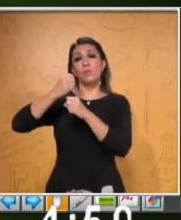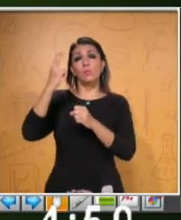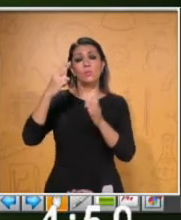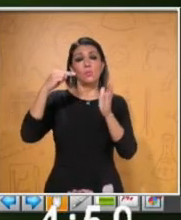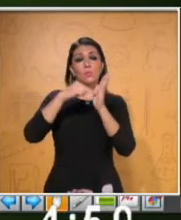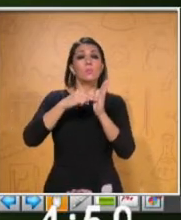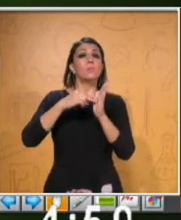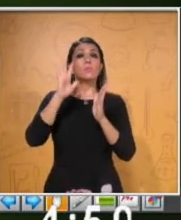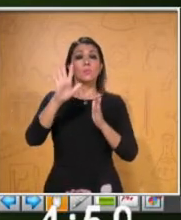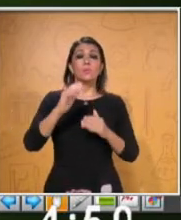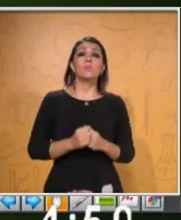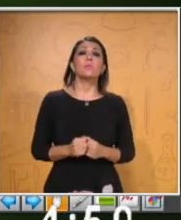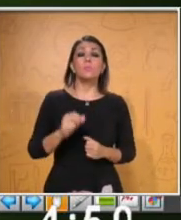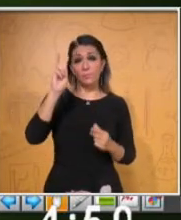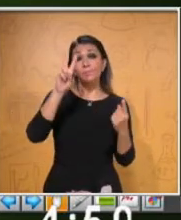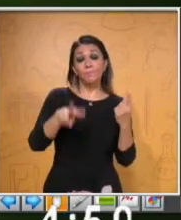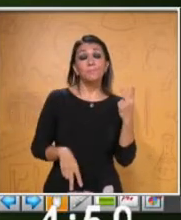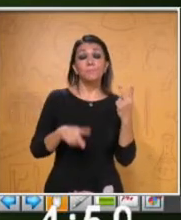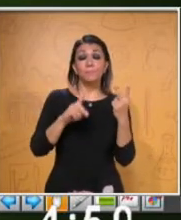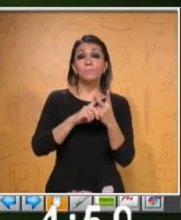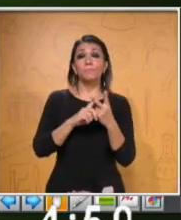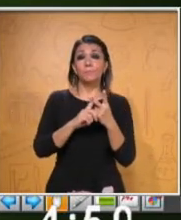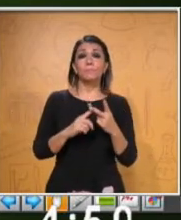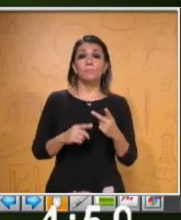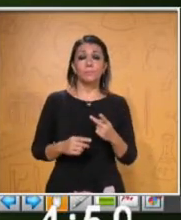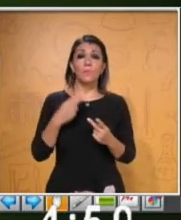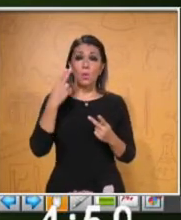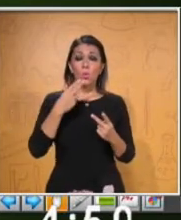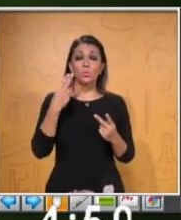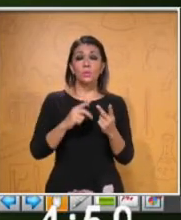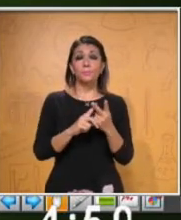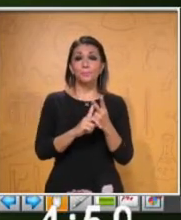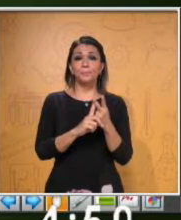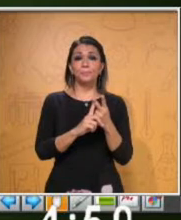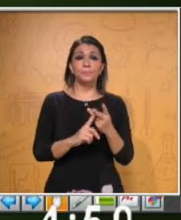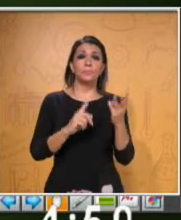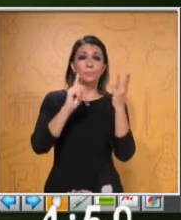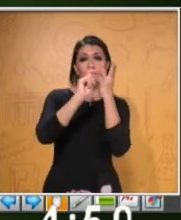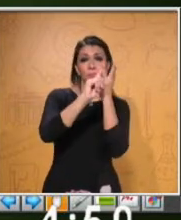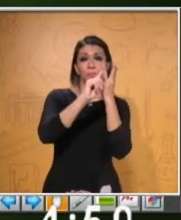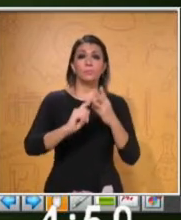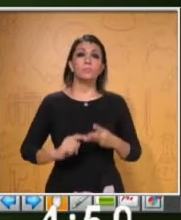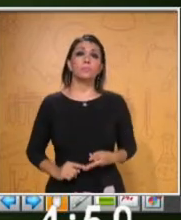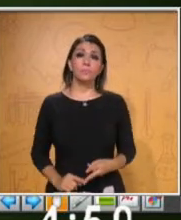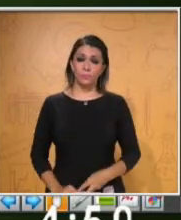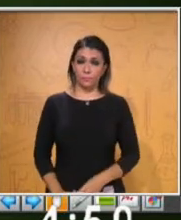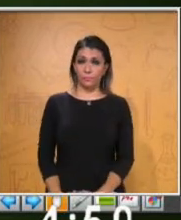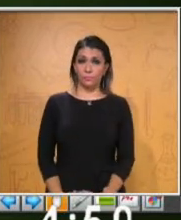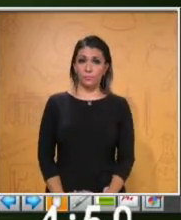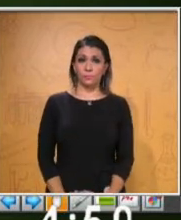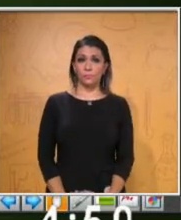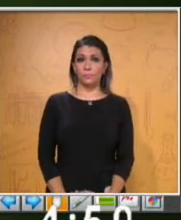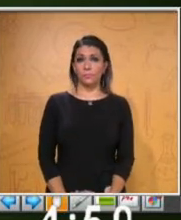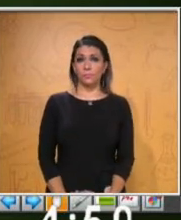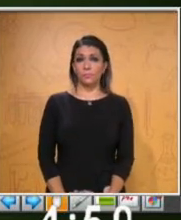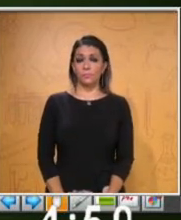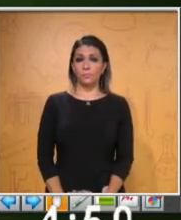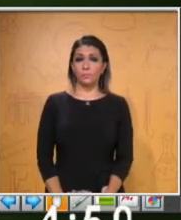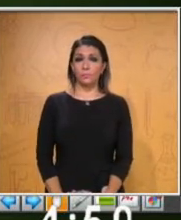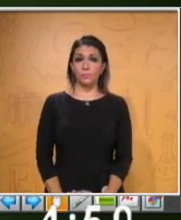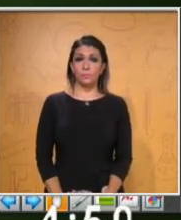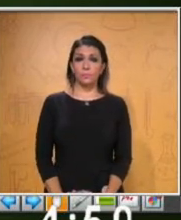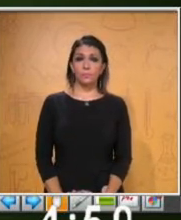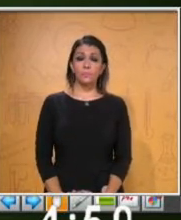true, verdadero. Number three, you can use a glossary to find definitions of important terminology.